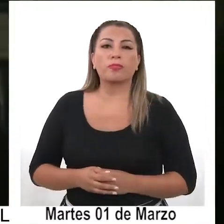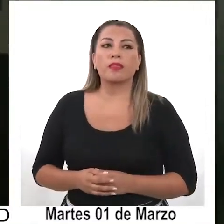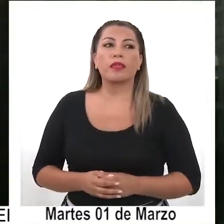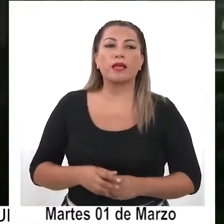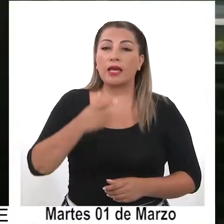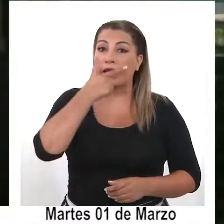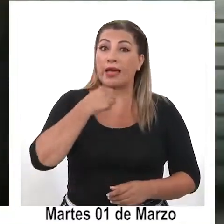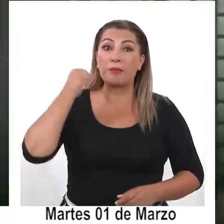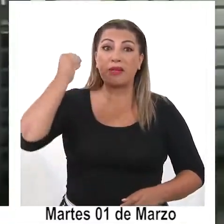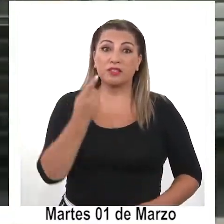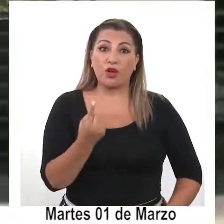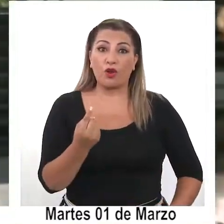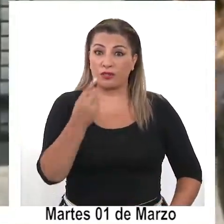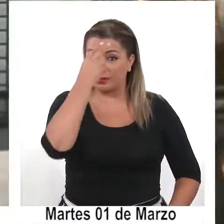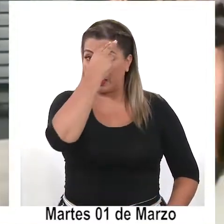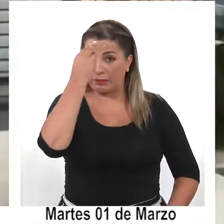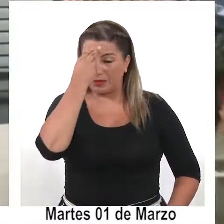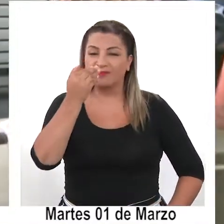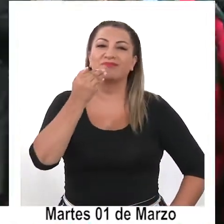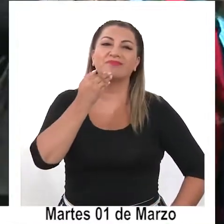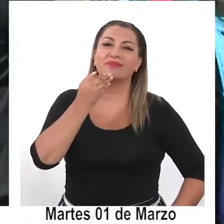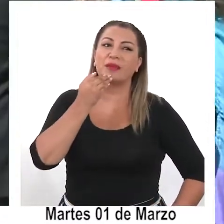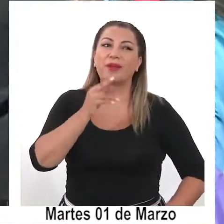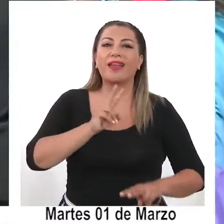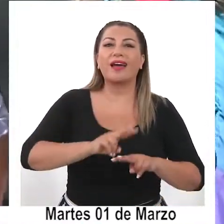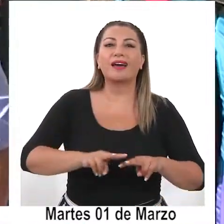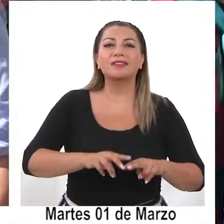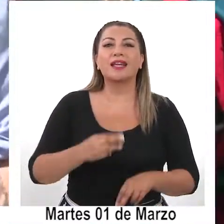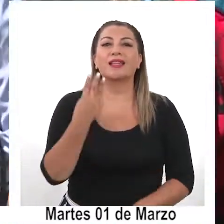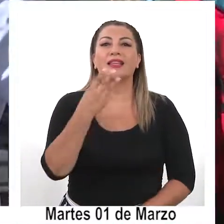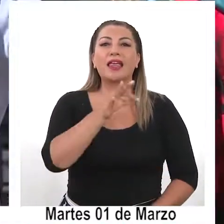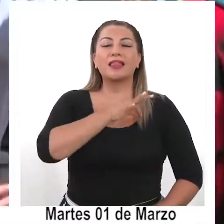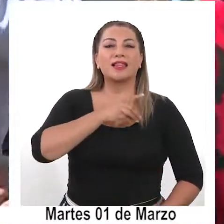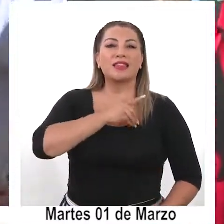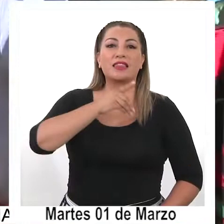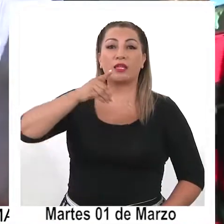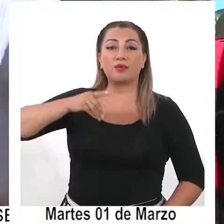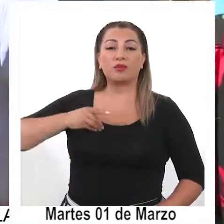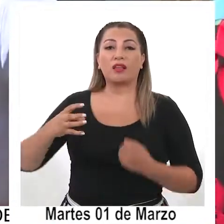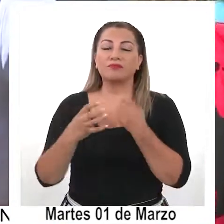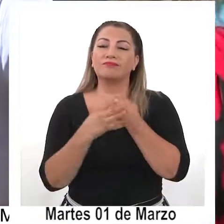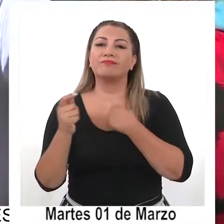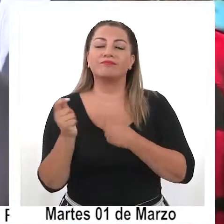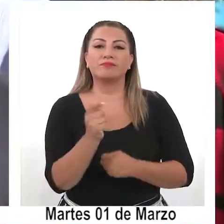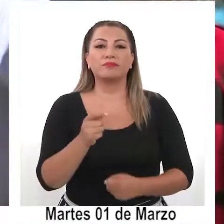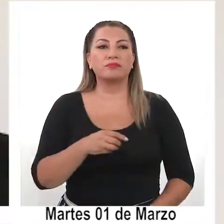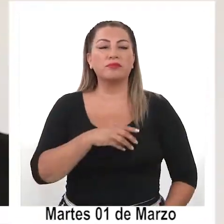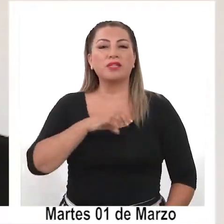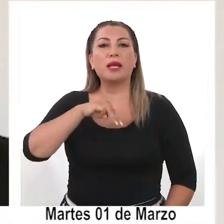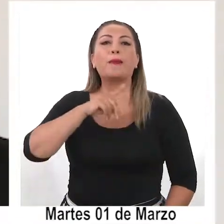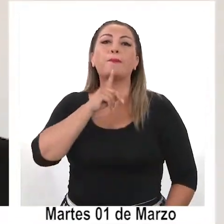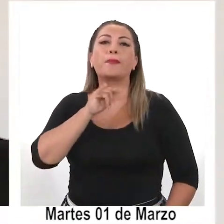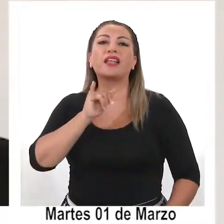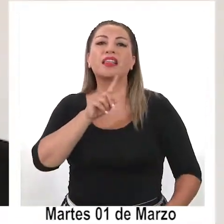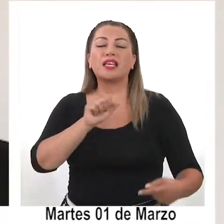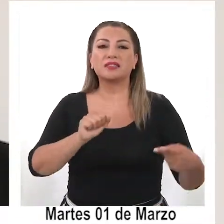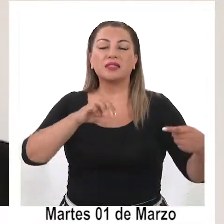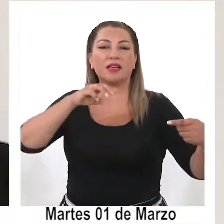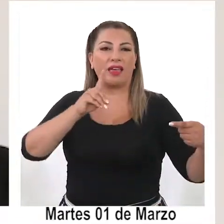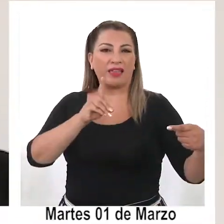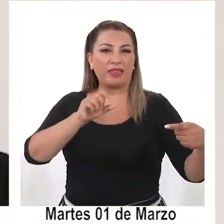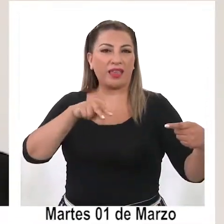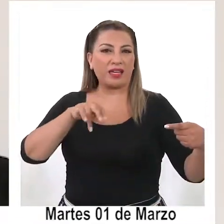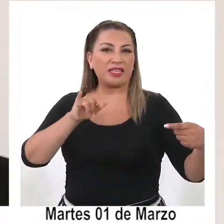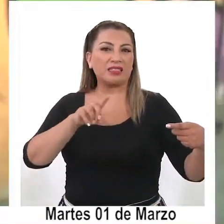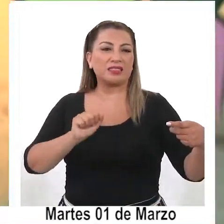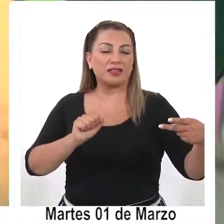presidente asumirá el 11 de marzo, también lo harán los tres diputados por Tarapacá, Matías Ramírez, Danisa Astudillo